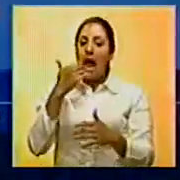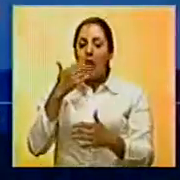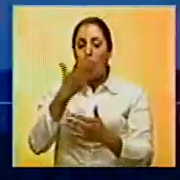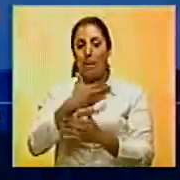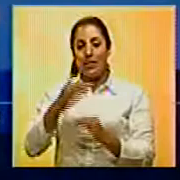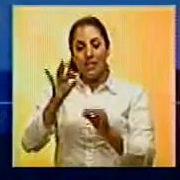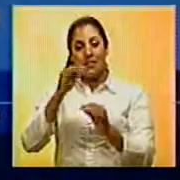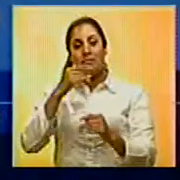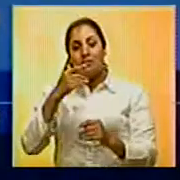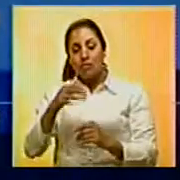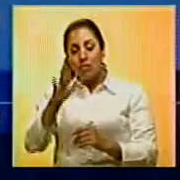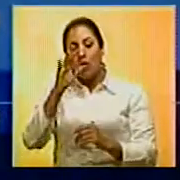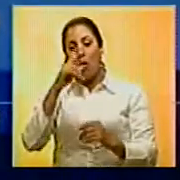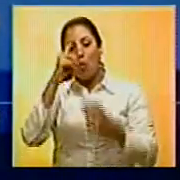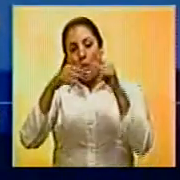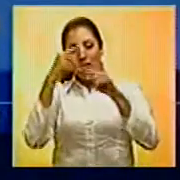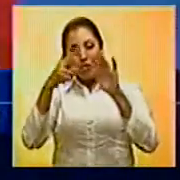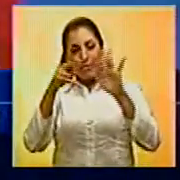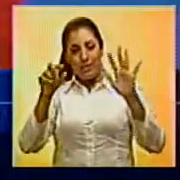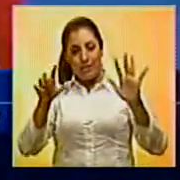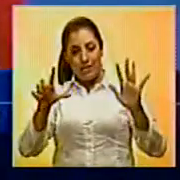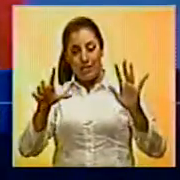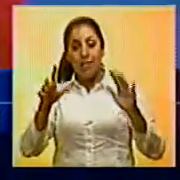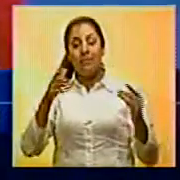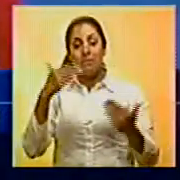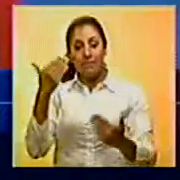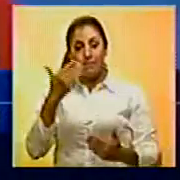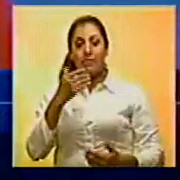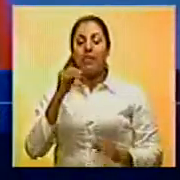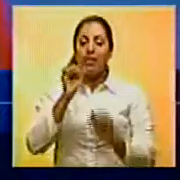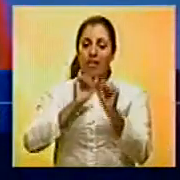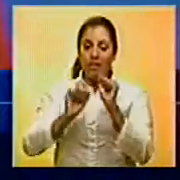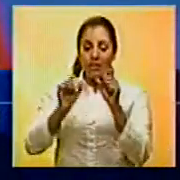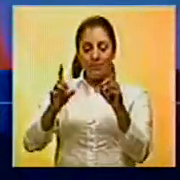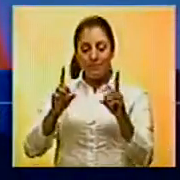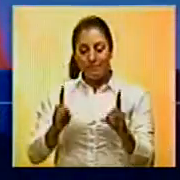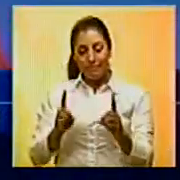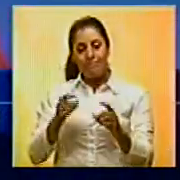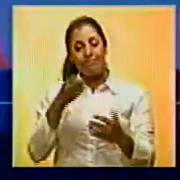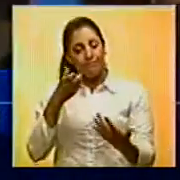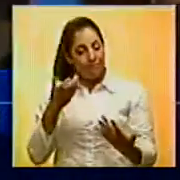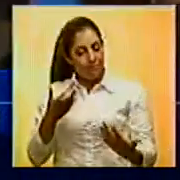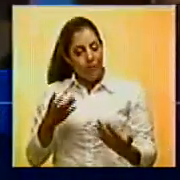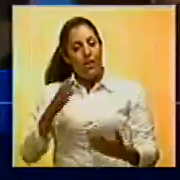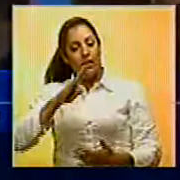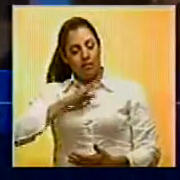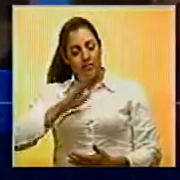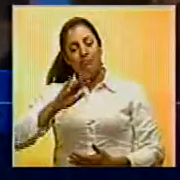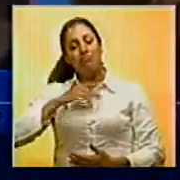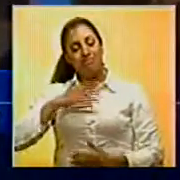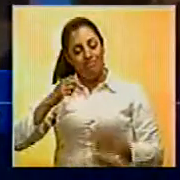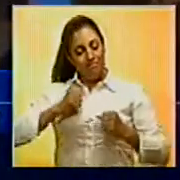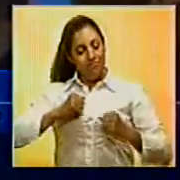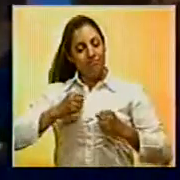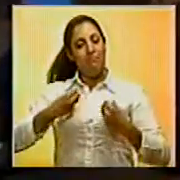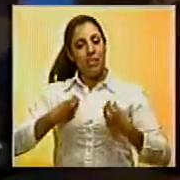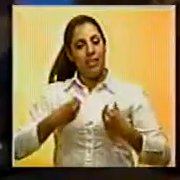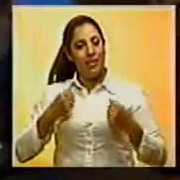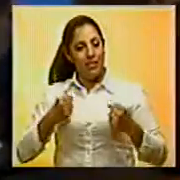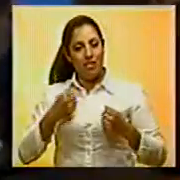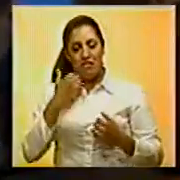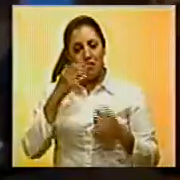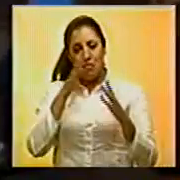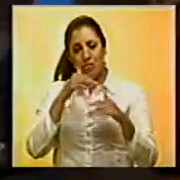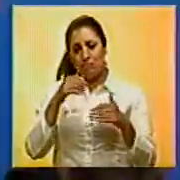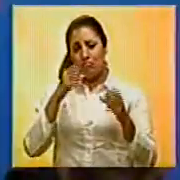previstas para el otoño de 2017. La mandataria defendió la decisión al asegurar que tiene mucha energía y que aún no